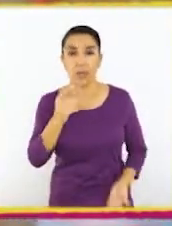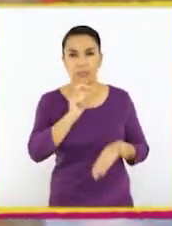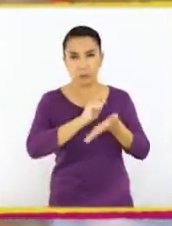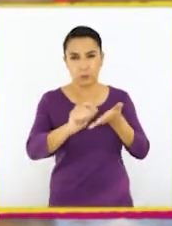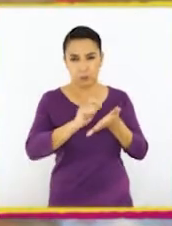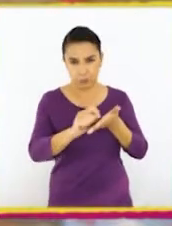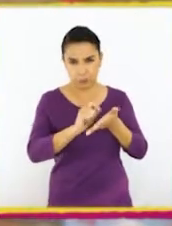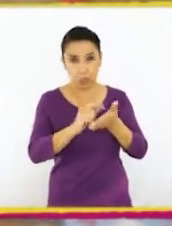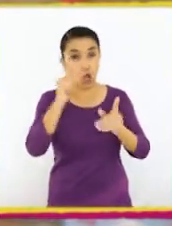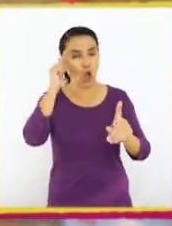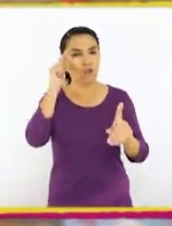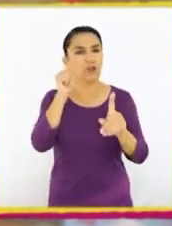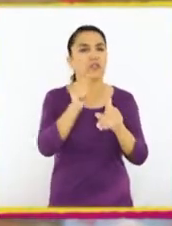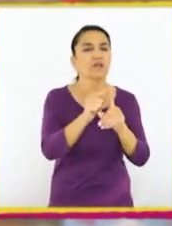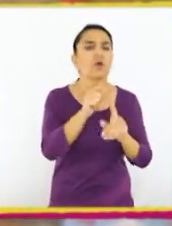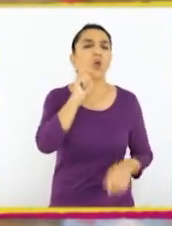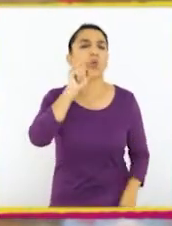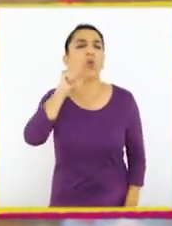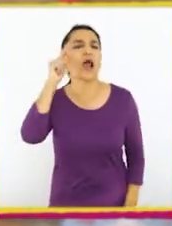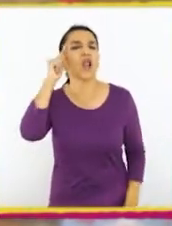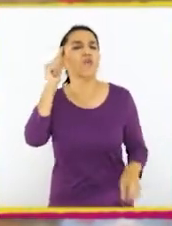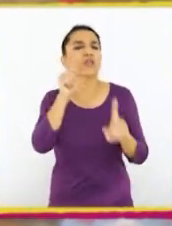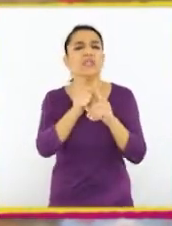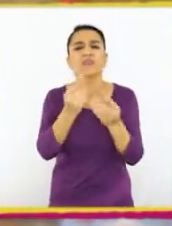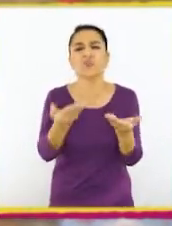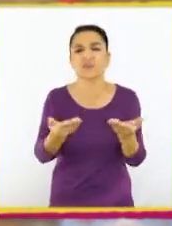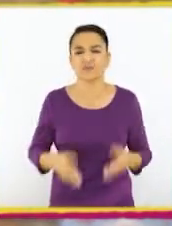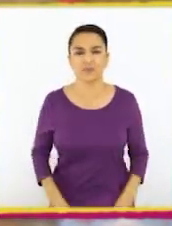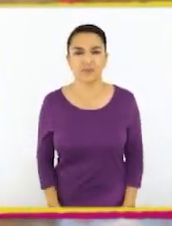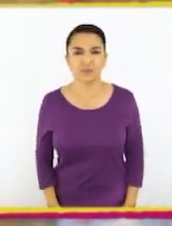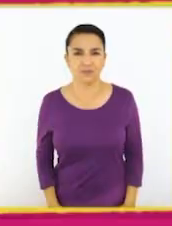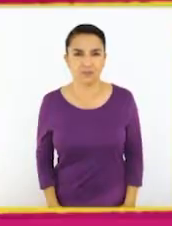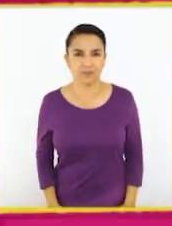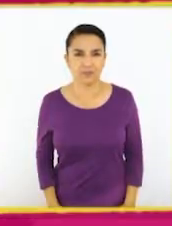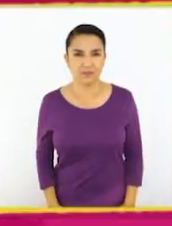escribe, busca un objetivo. ¿Cuál creen ustedes que es ese objetivo?